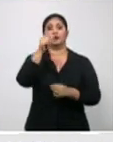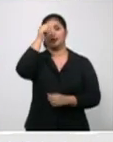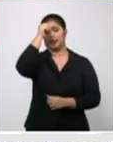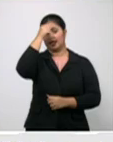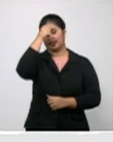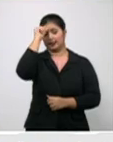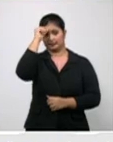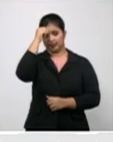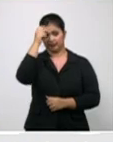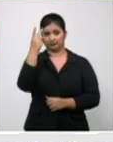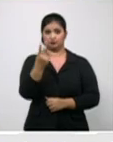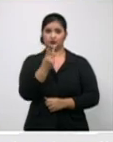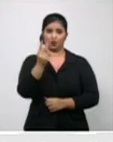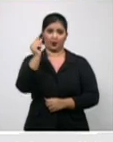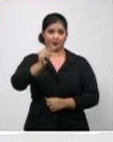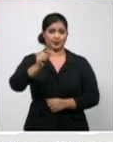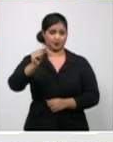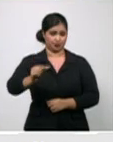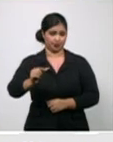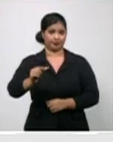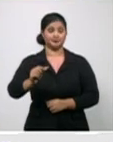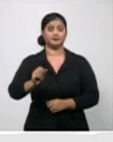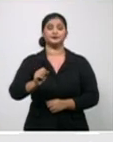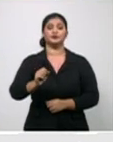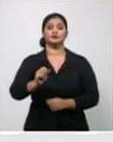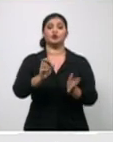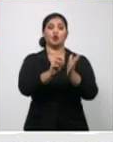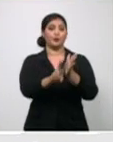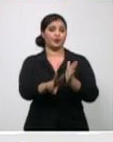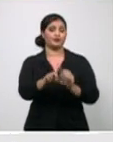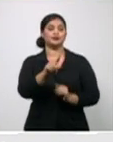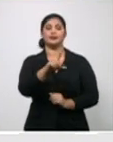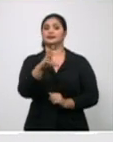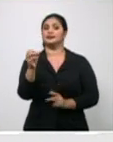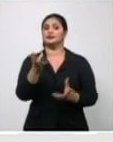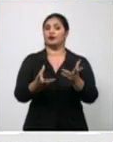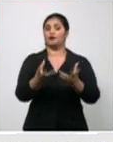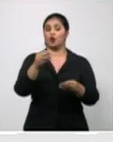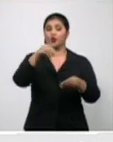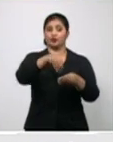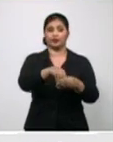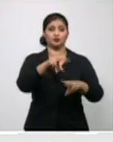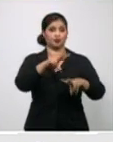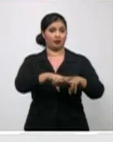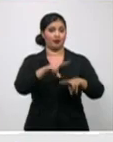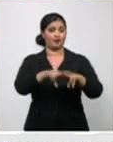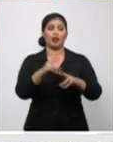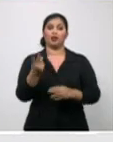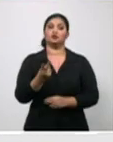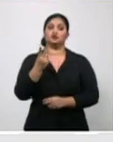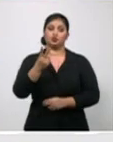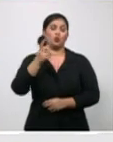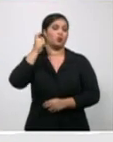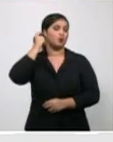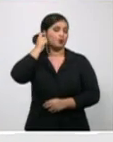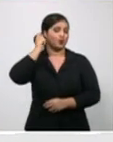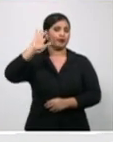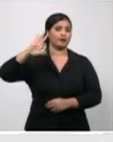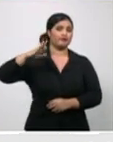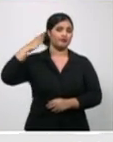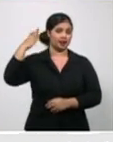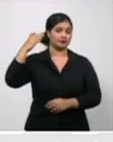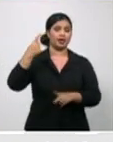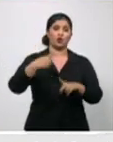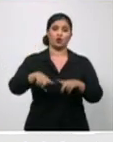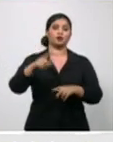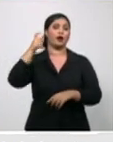que son de la provincia de Cienfuegos. Y en La Habana, dos, una francesa y una mexicana.